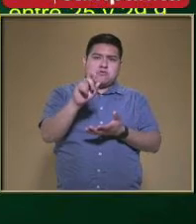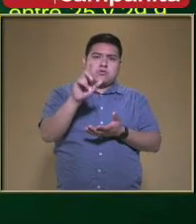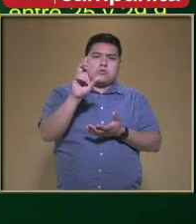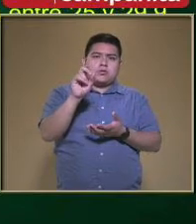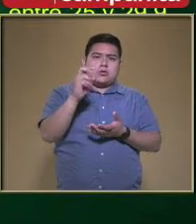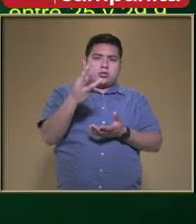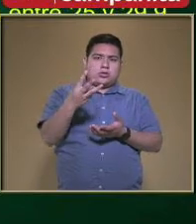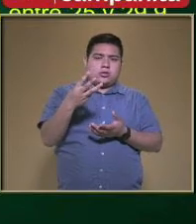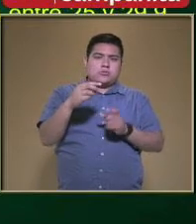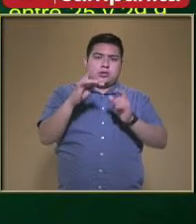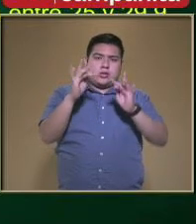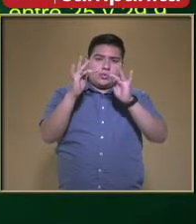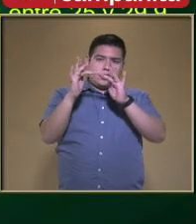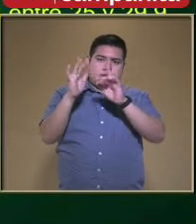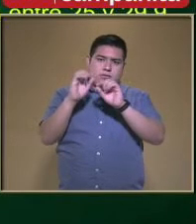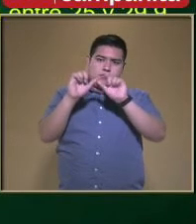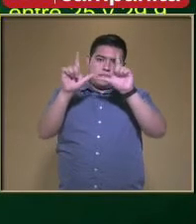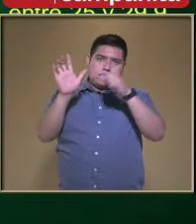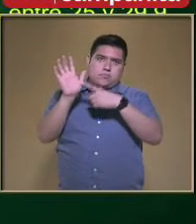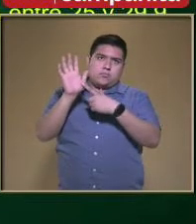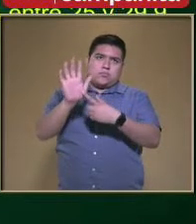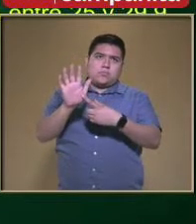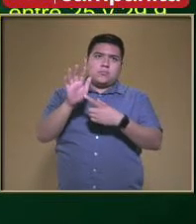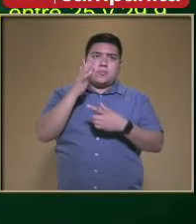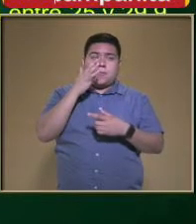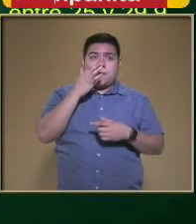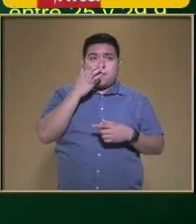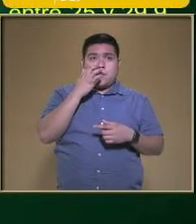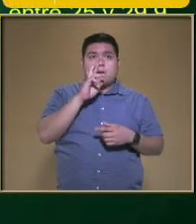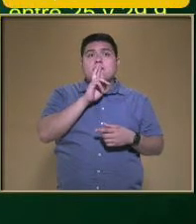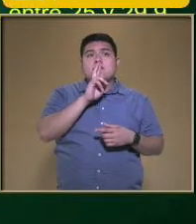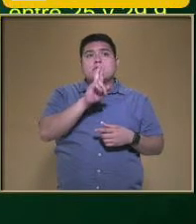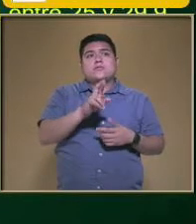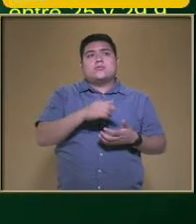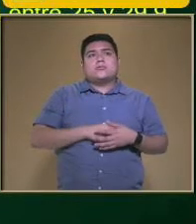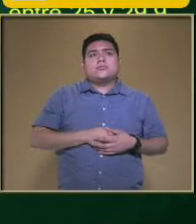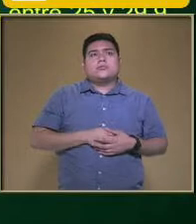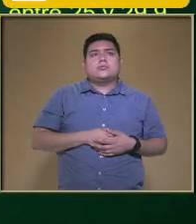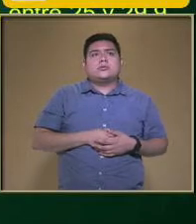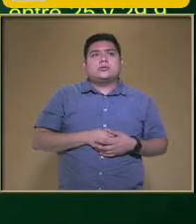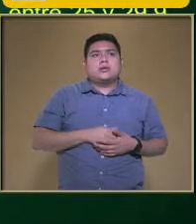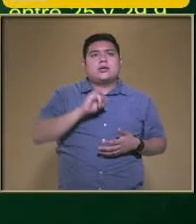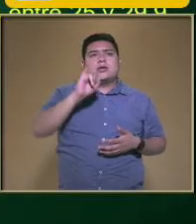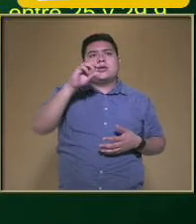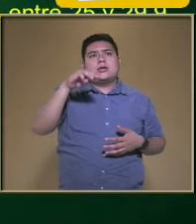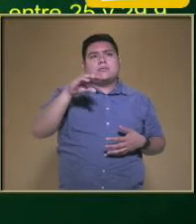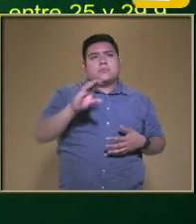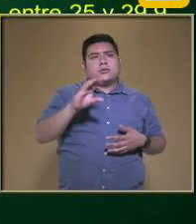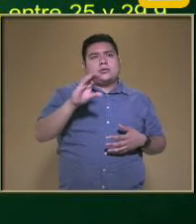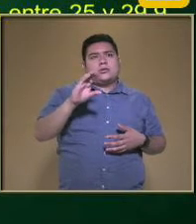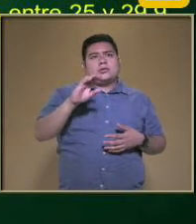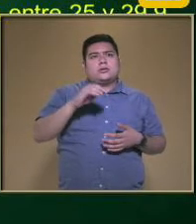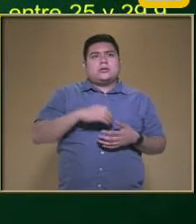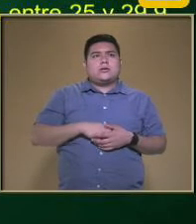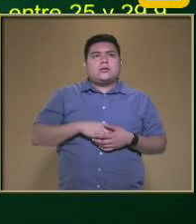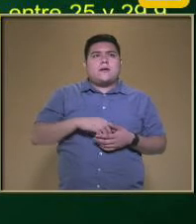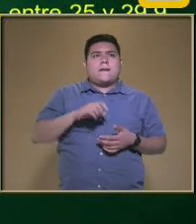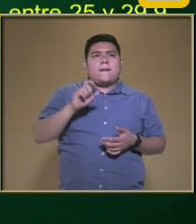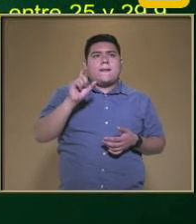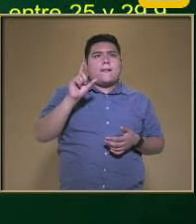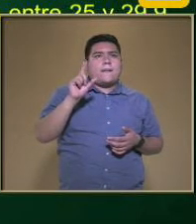En automático ¿Verdad? En este caso El resultado De este índice De masa corporal Da 21